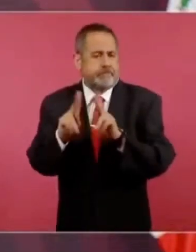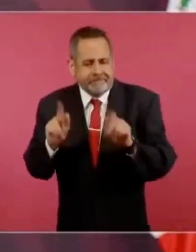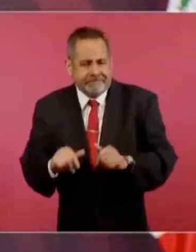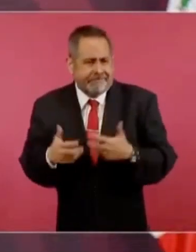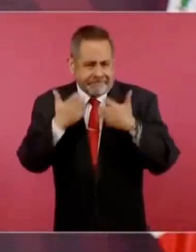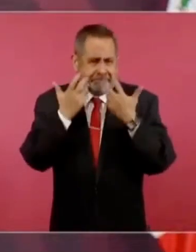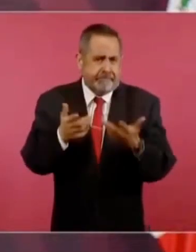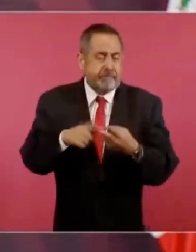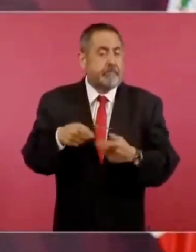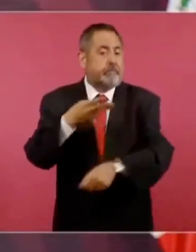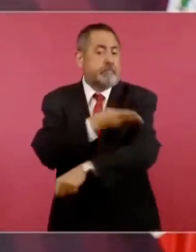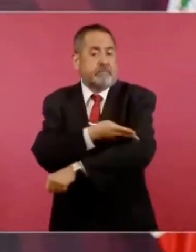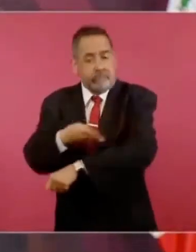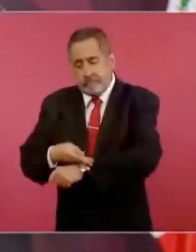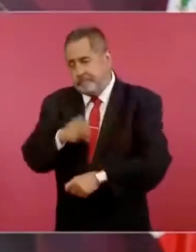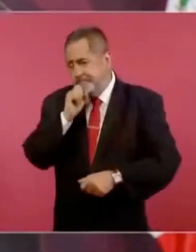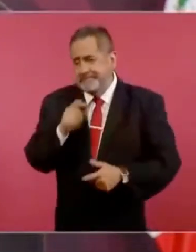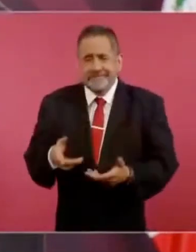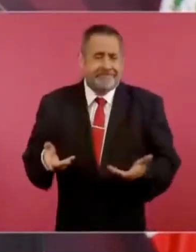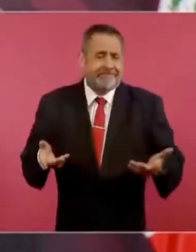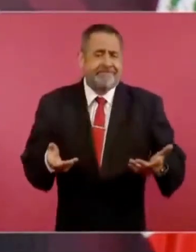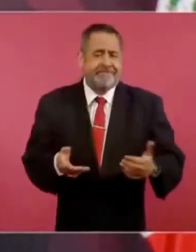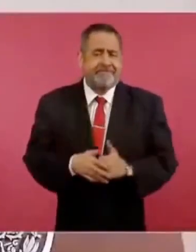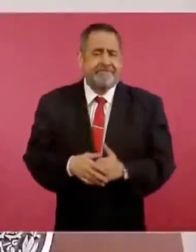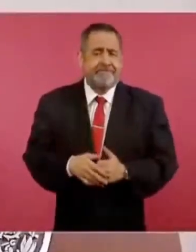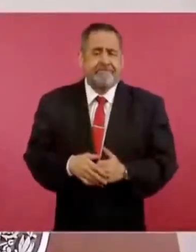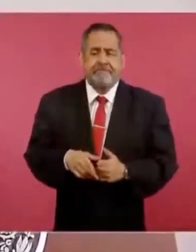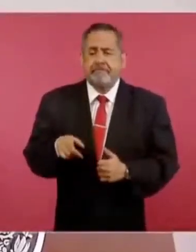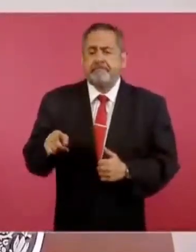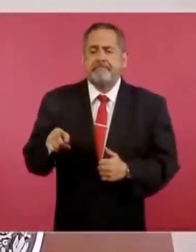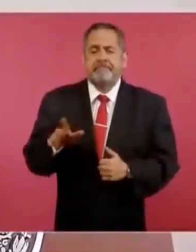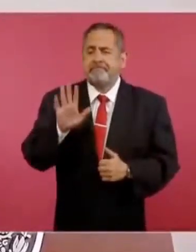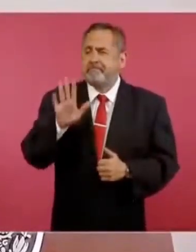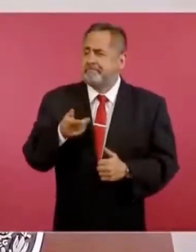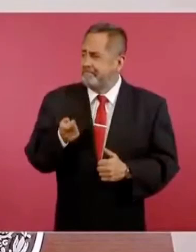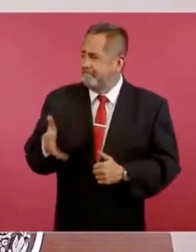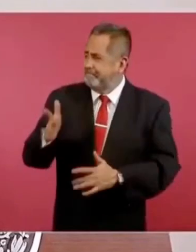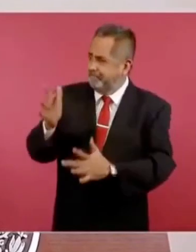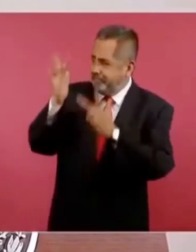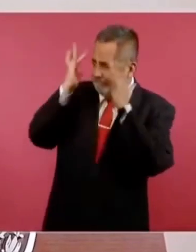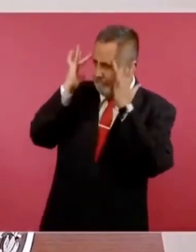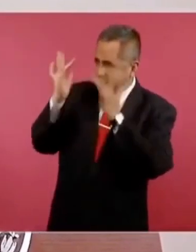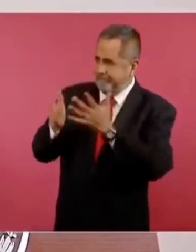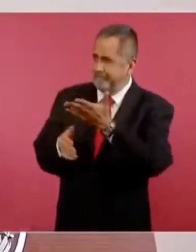era como un santo cívico,